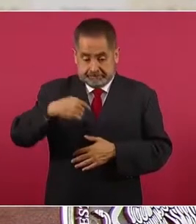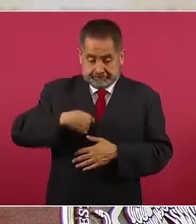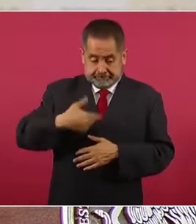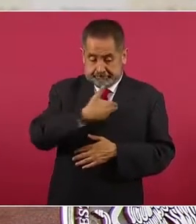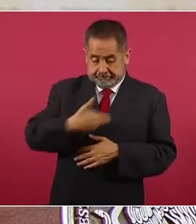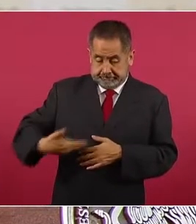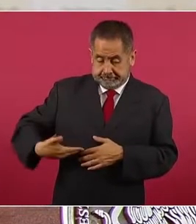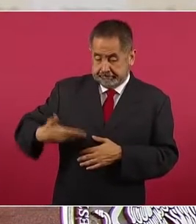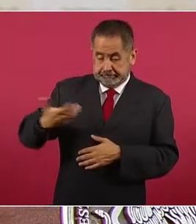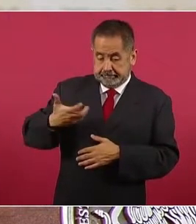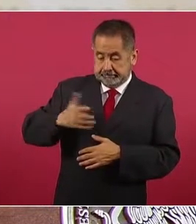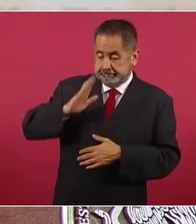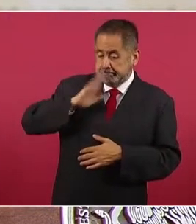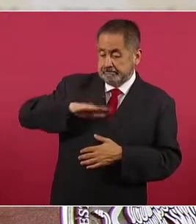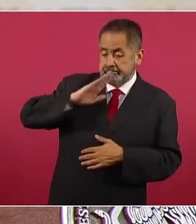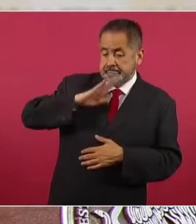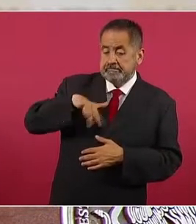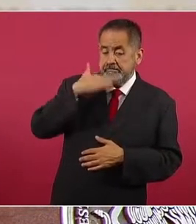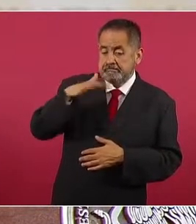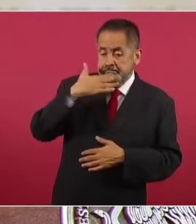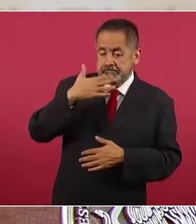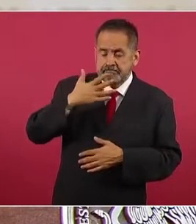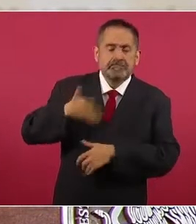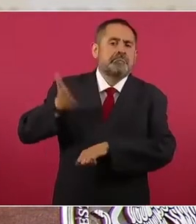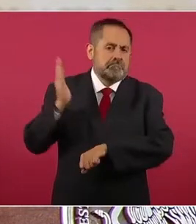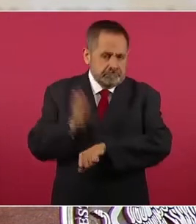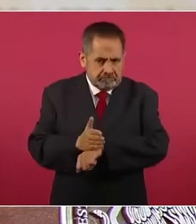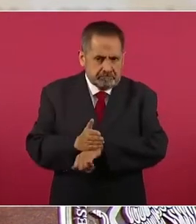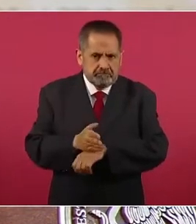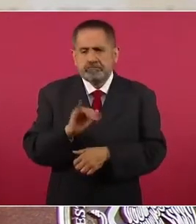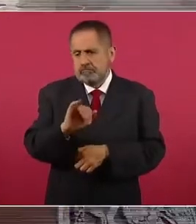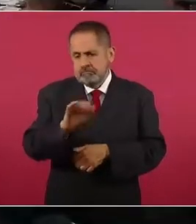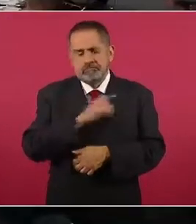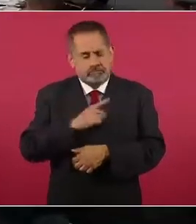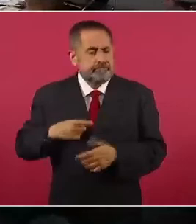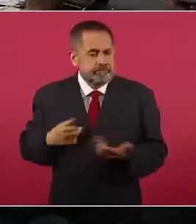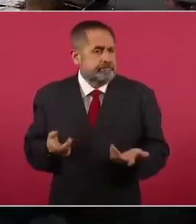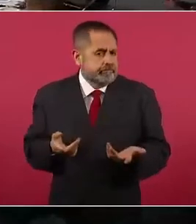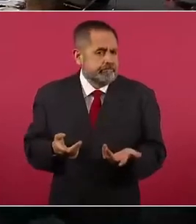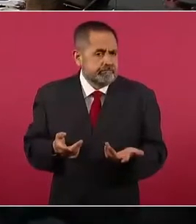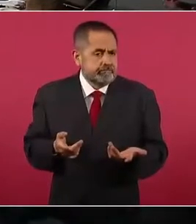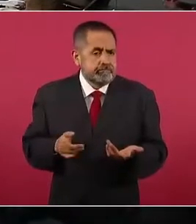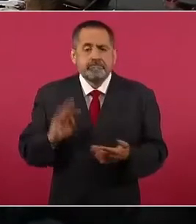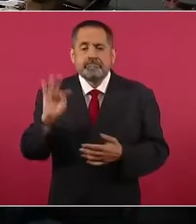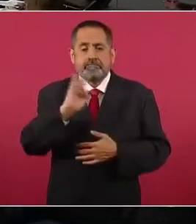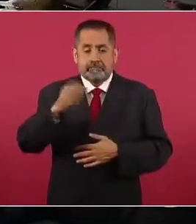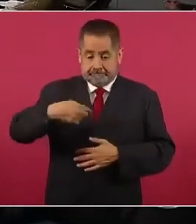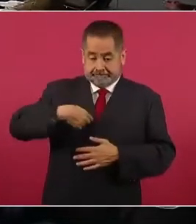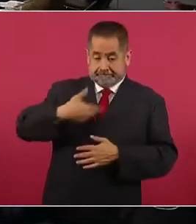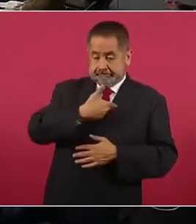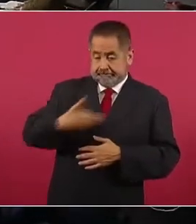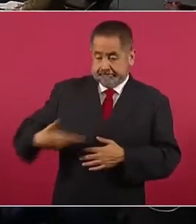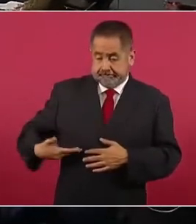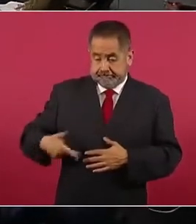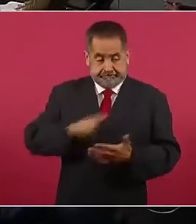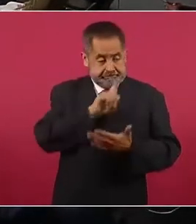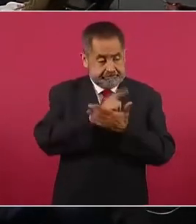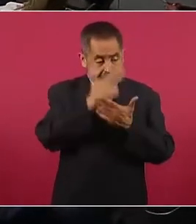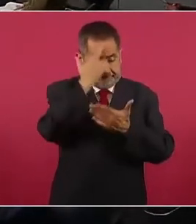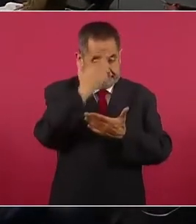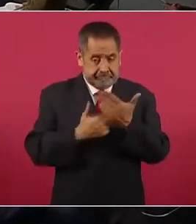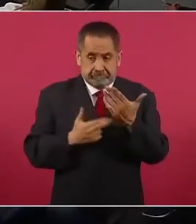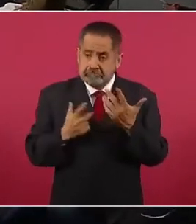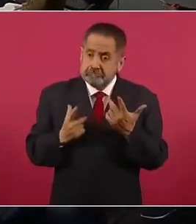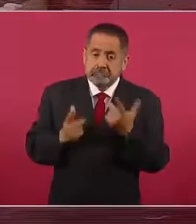actábamos de manera ilegal y en